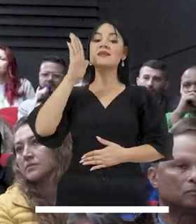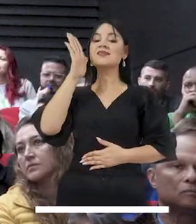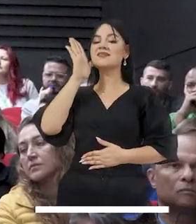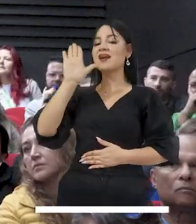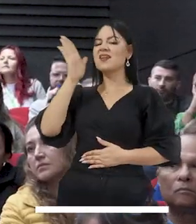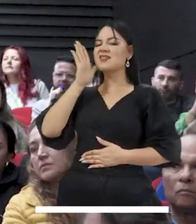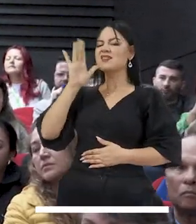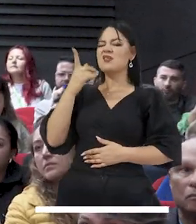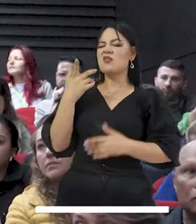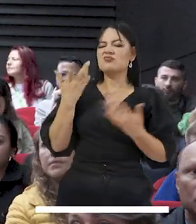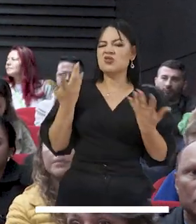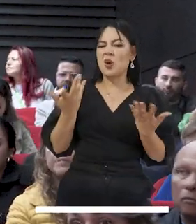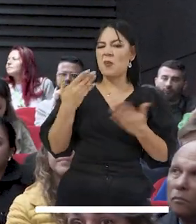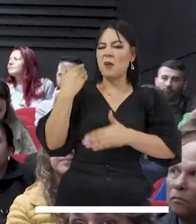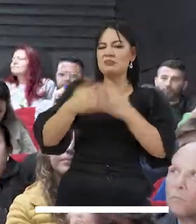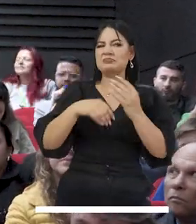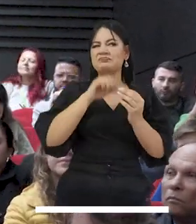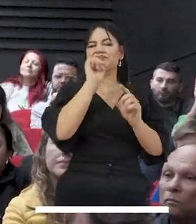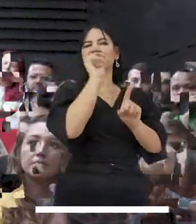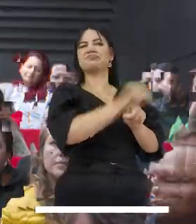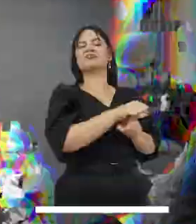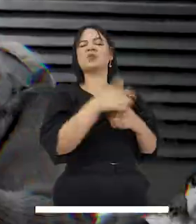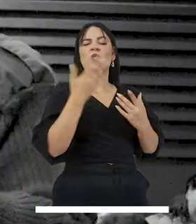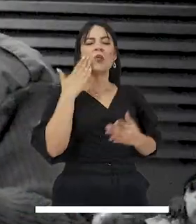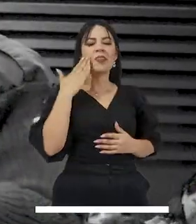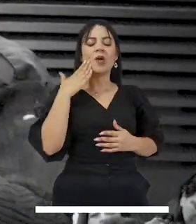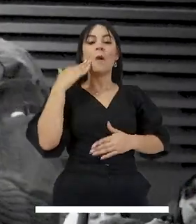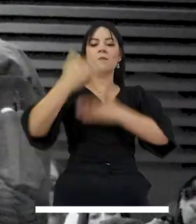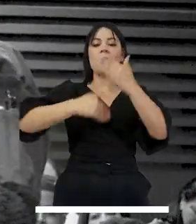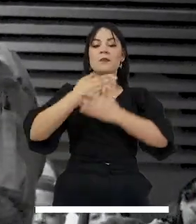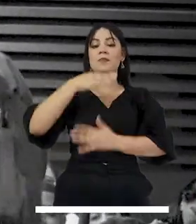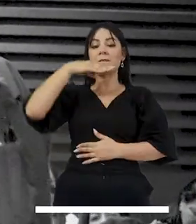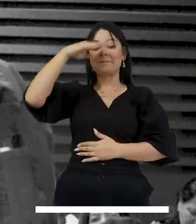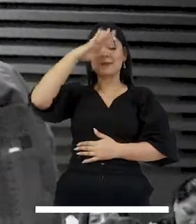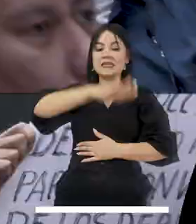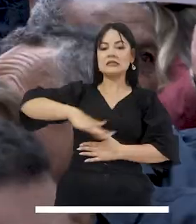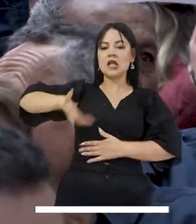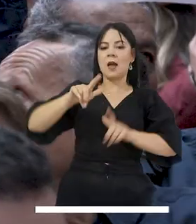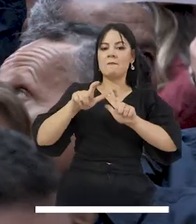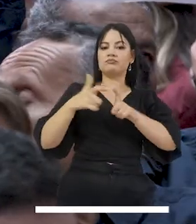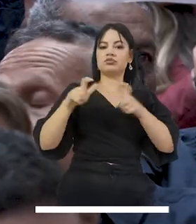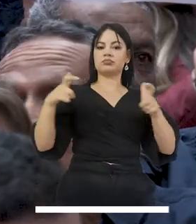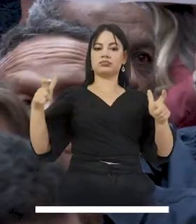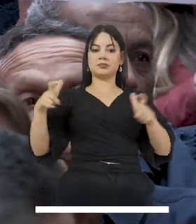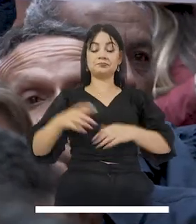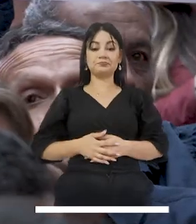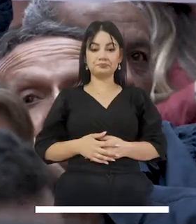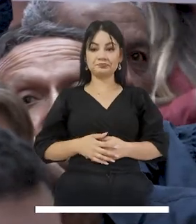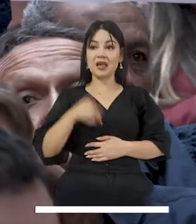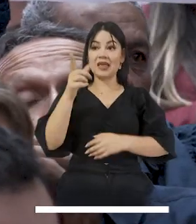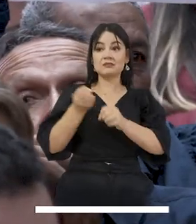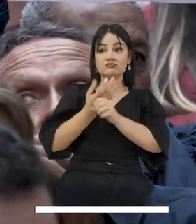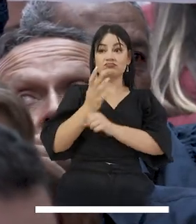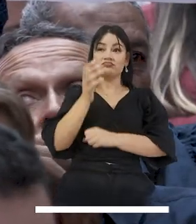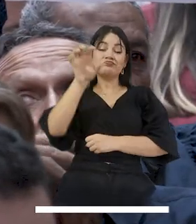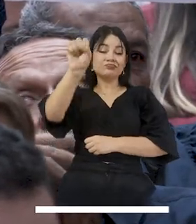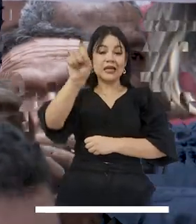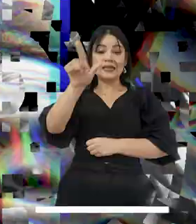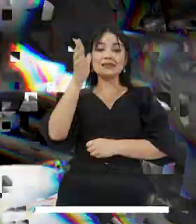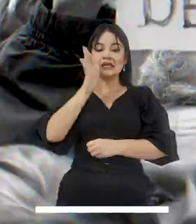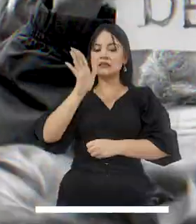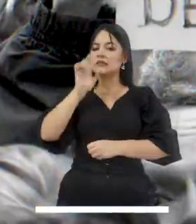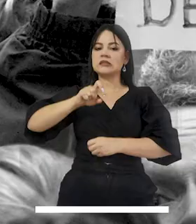San Cristóbal se empezó a joder cuando Medellín empezó a crecer. El corregimiento de San Cristóbal necesita mucha